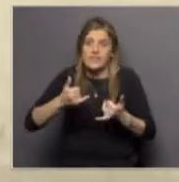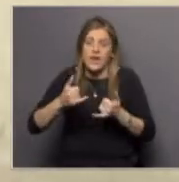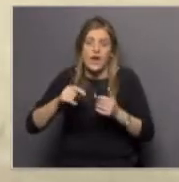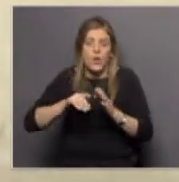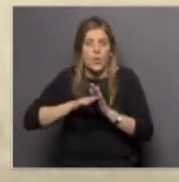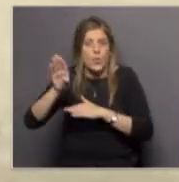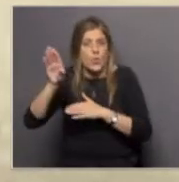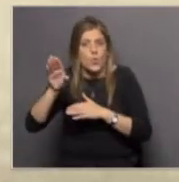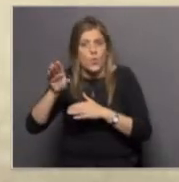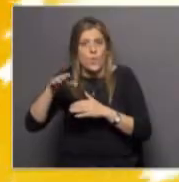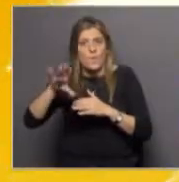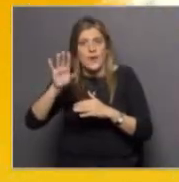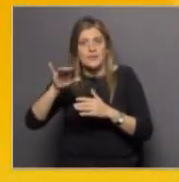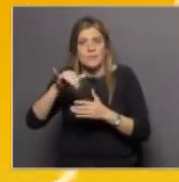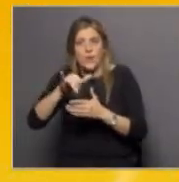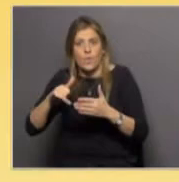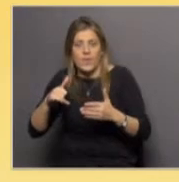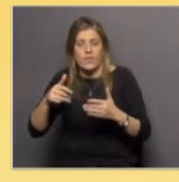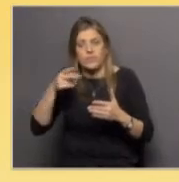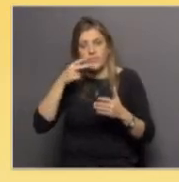porcentaje respecto al promedio poblacional